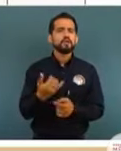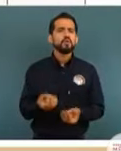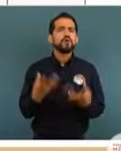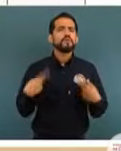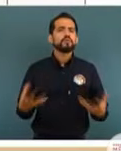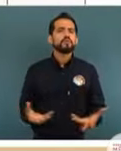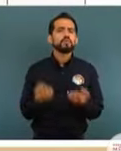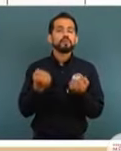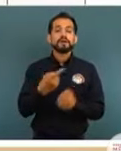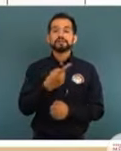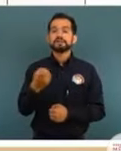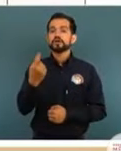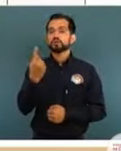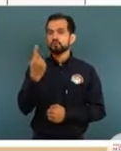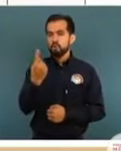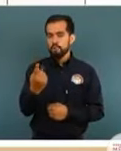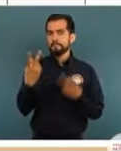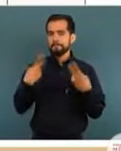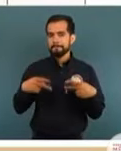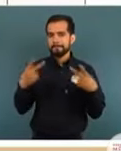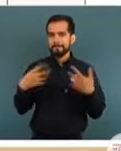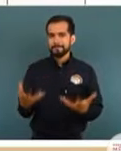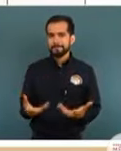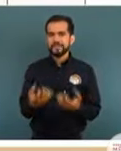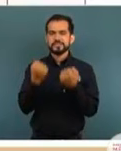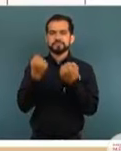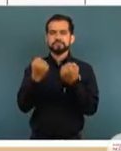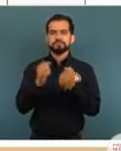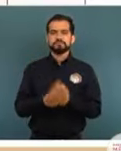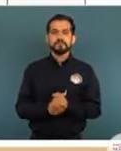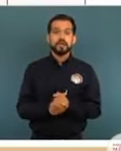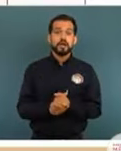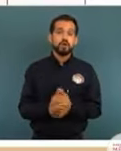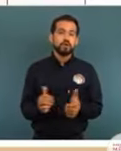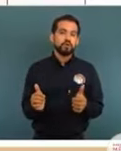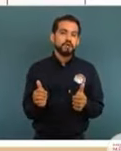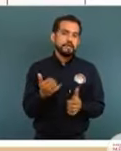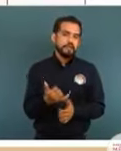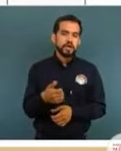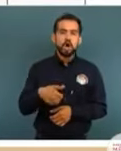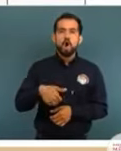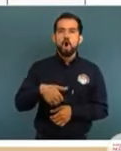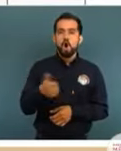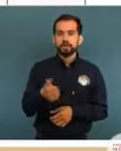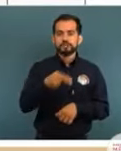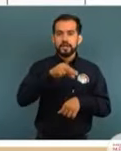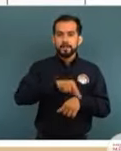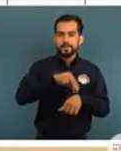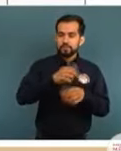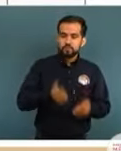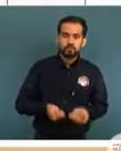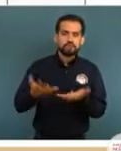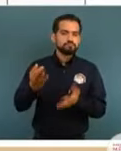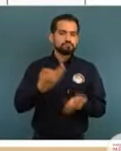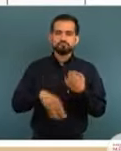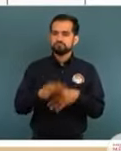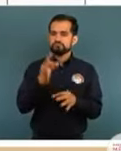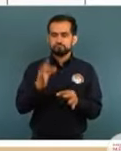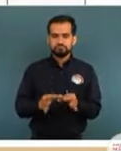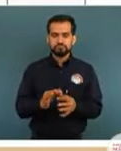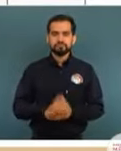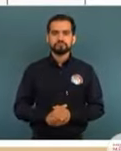rescatado a 101 personas y 11 evacuaciones médicas. Es todo.